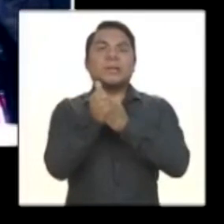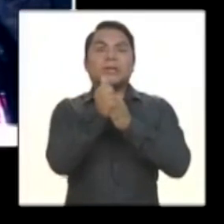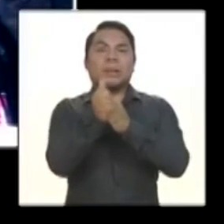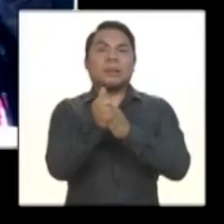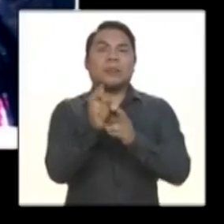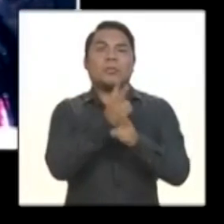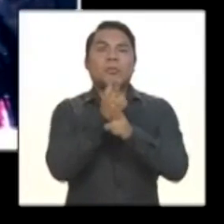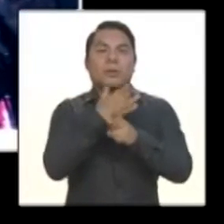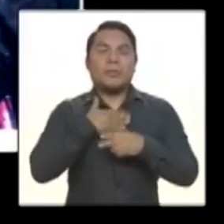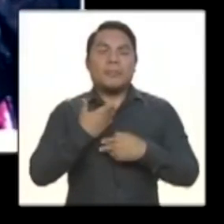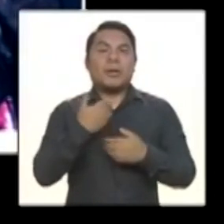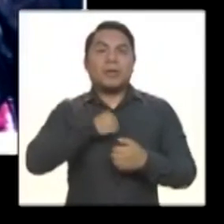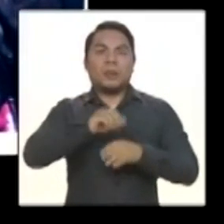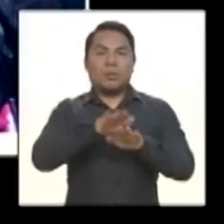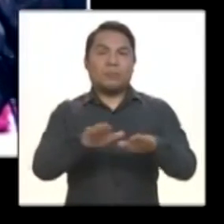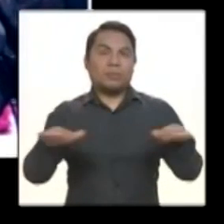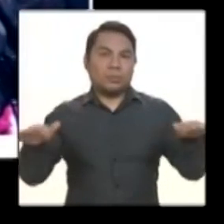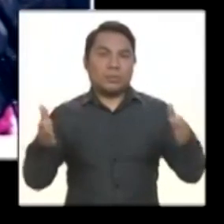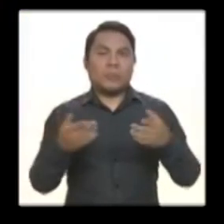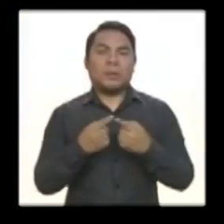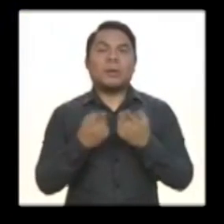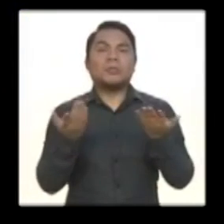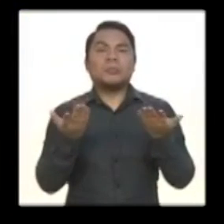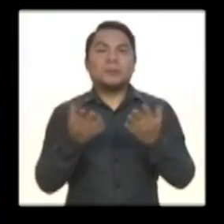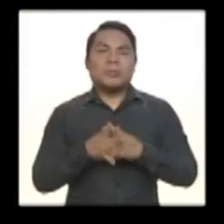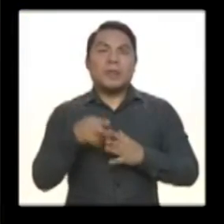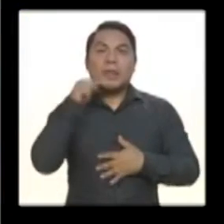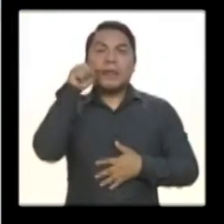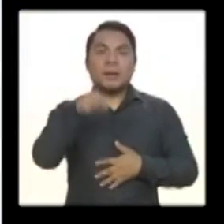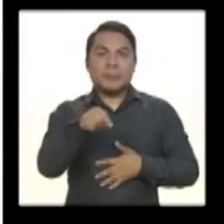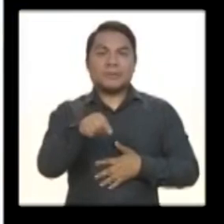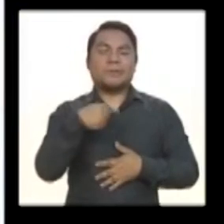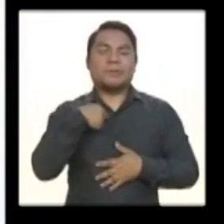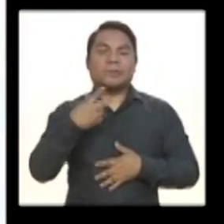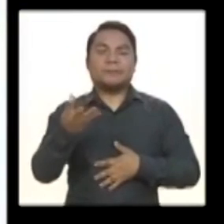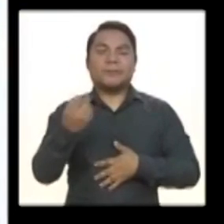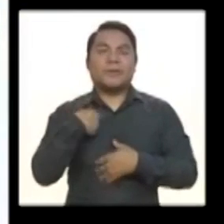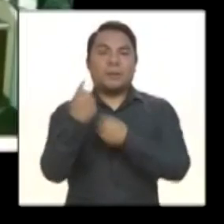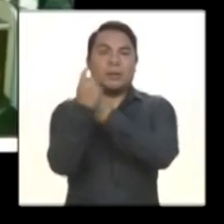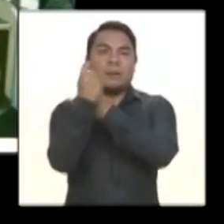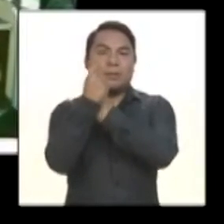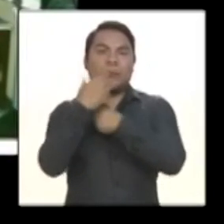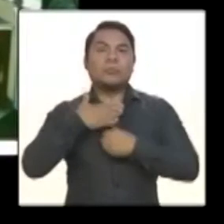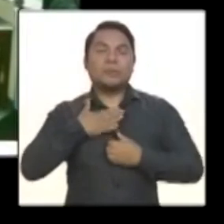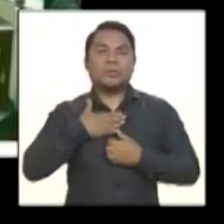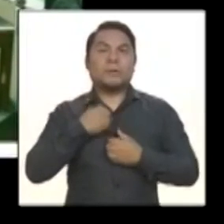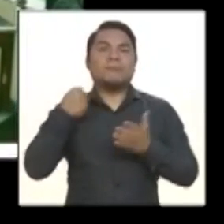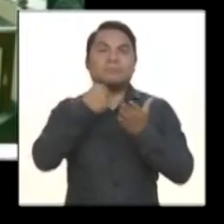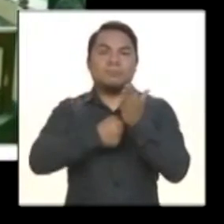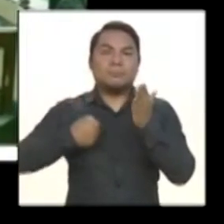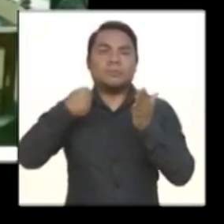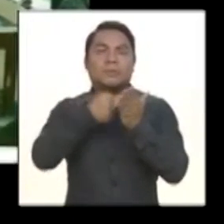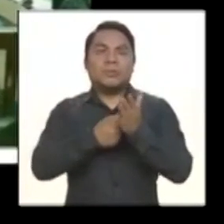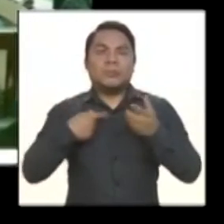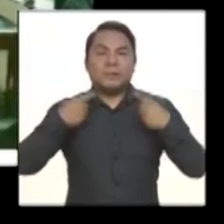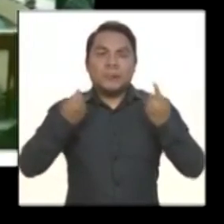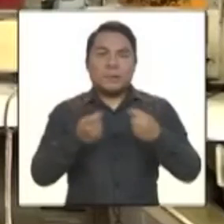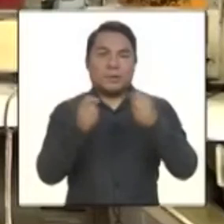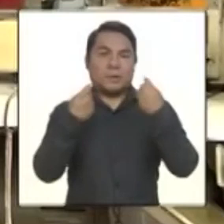guía para mis hijos porque eran menores. Y esto me ha enseñado a continuar, a esforzarme,